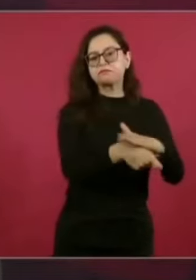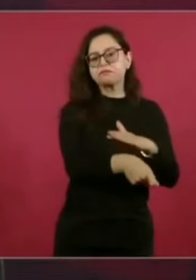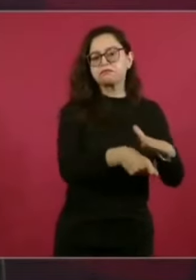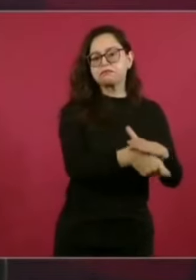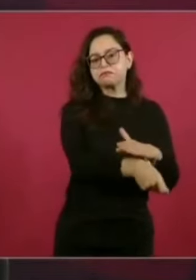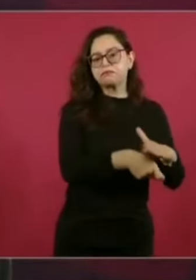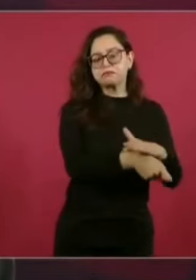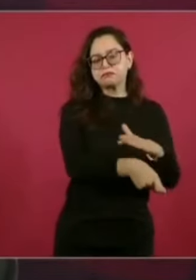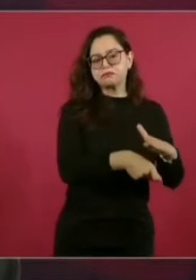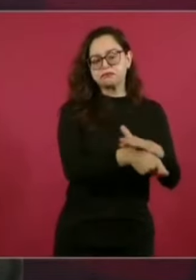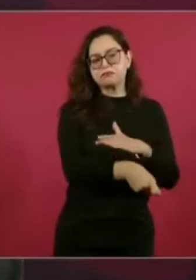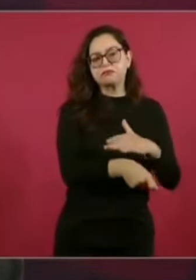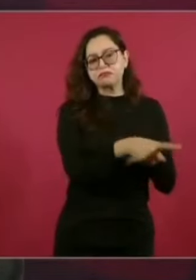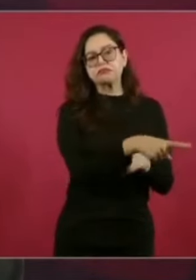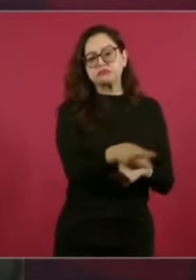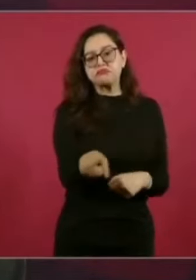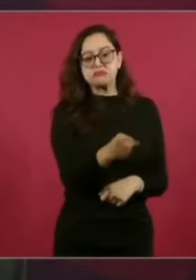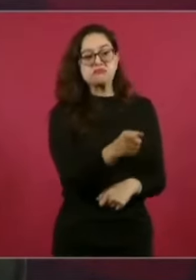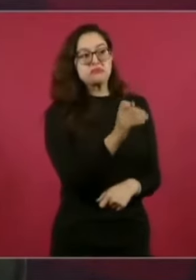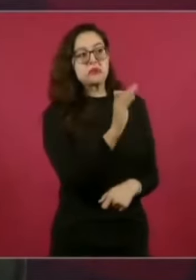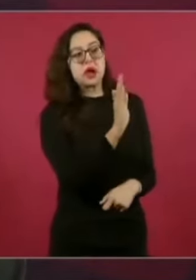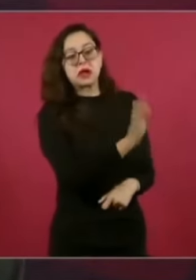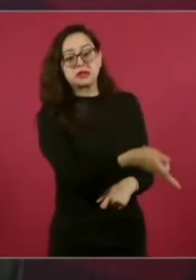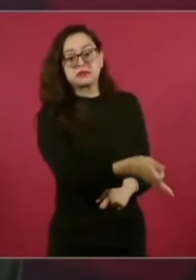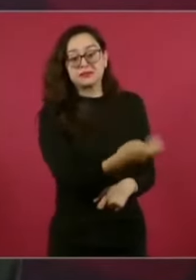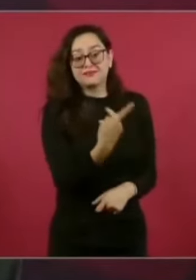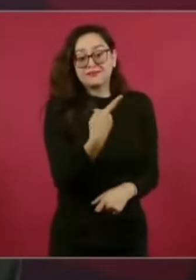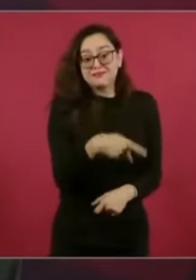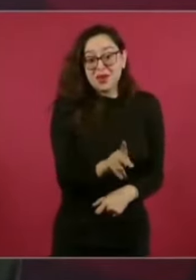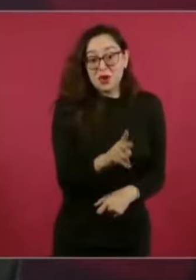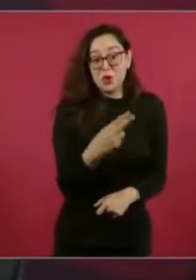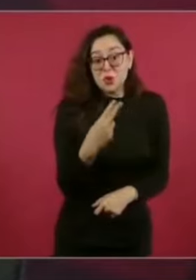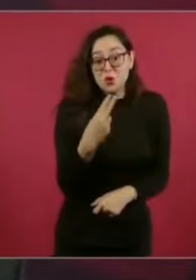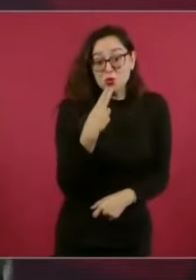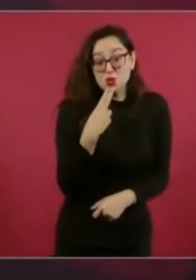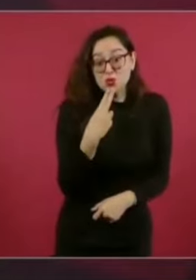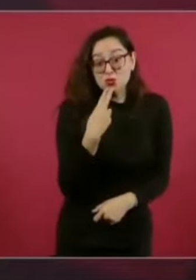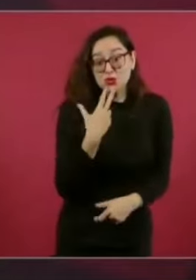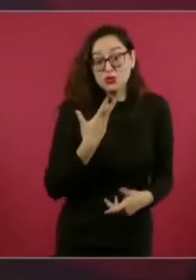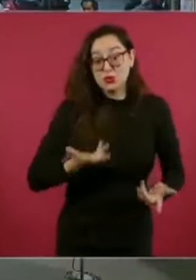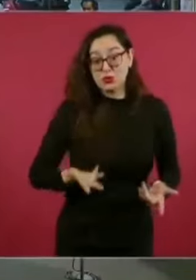los más